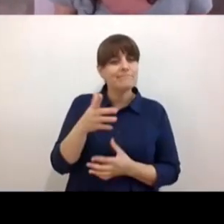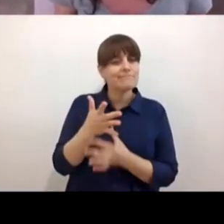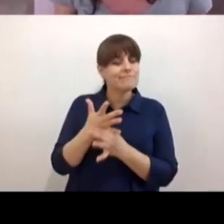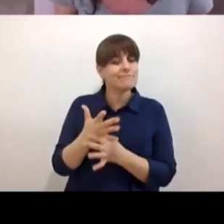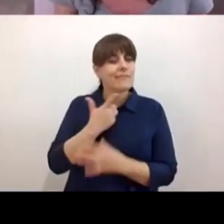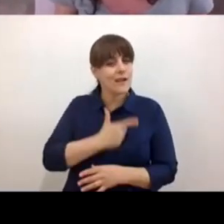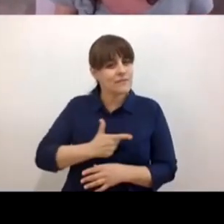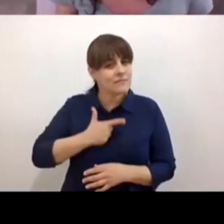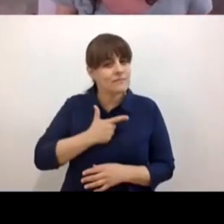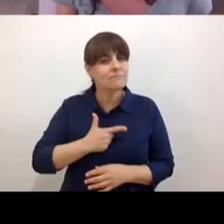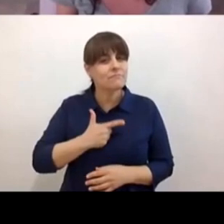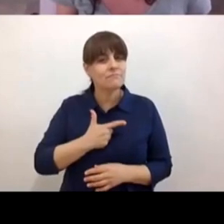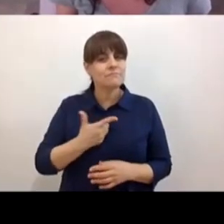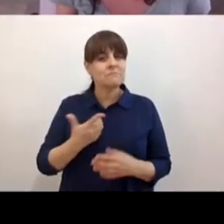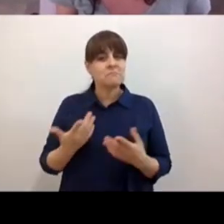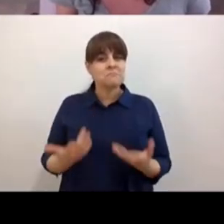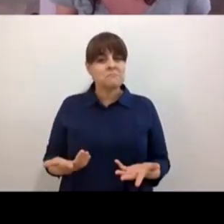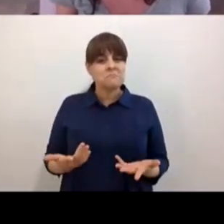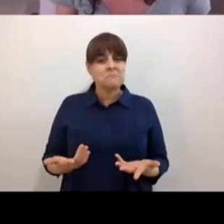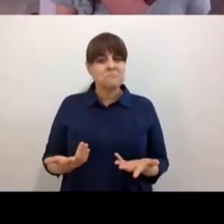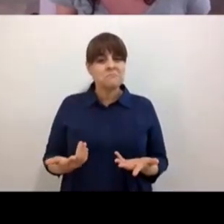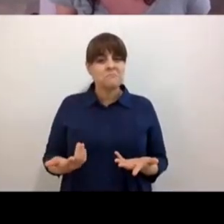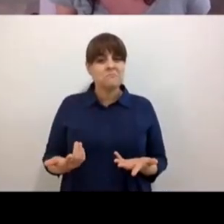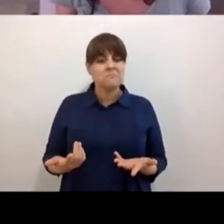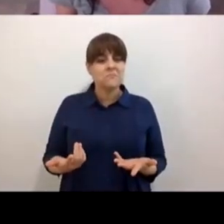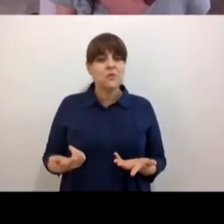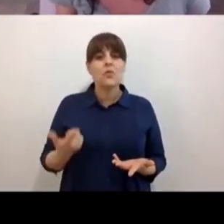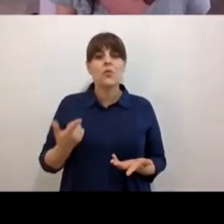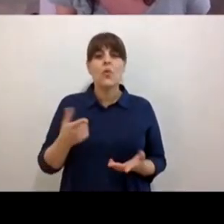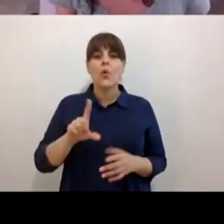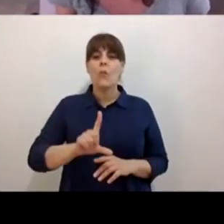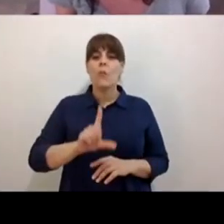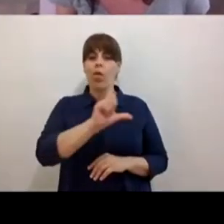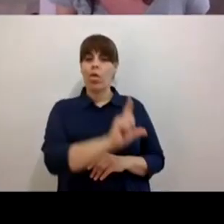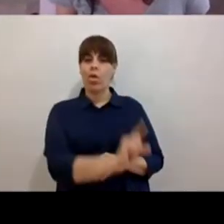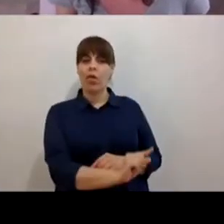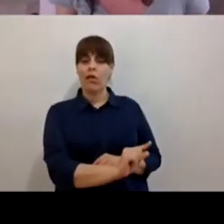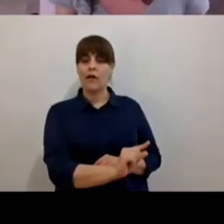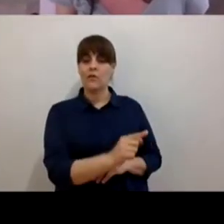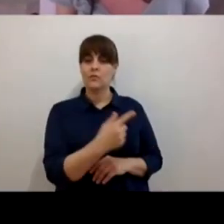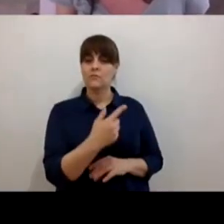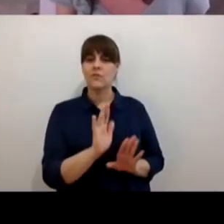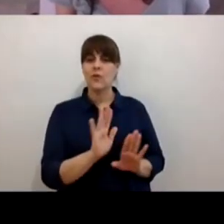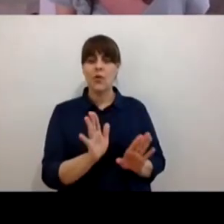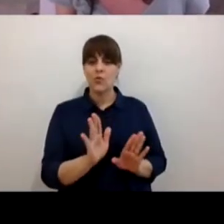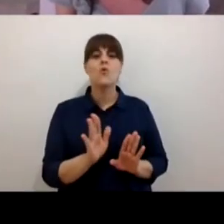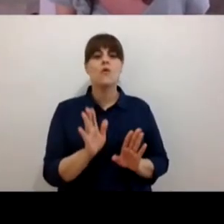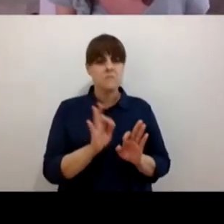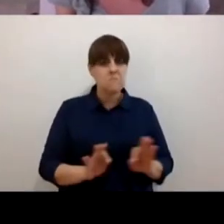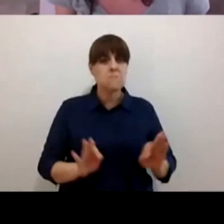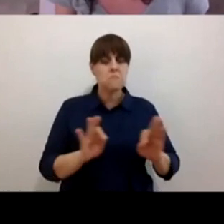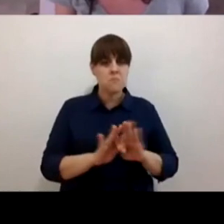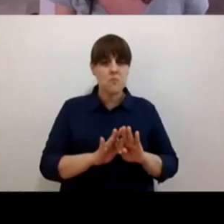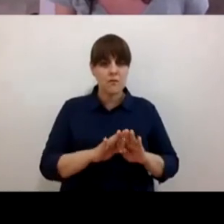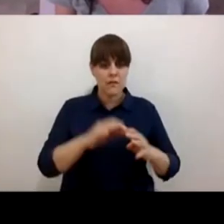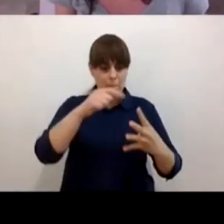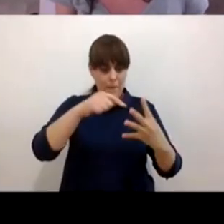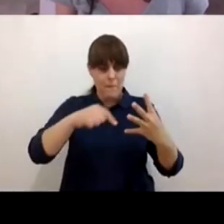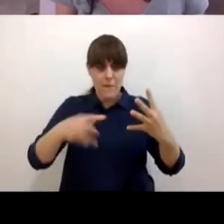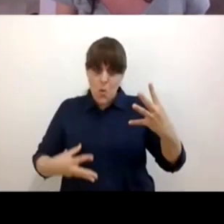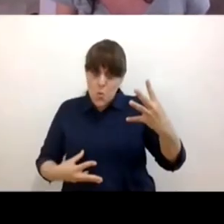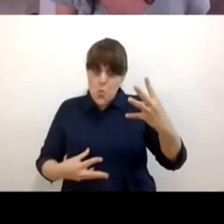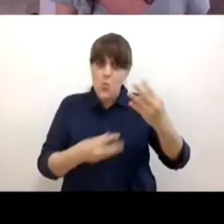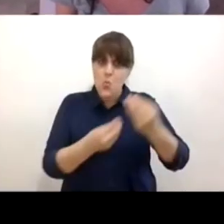como que dejas claro y no minimizas el desafío y como dejas muy claro se suma a otros ¿no?